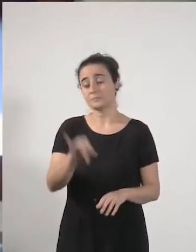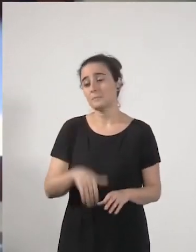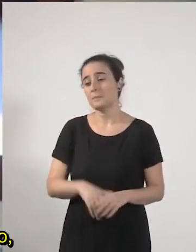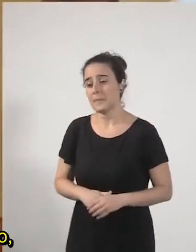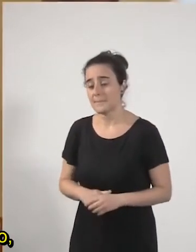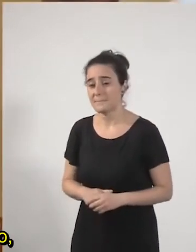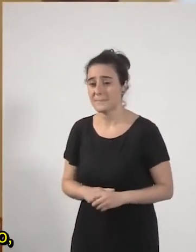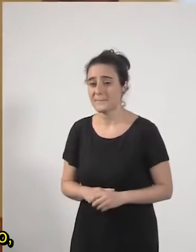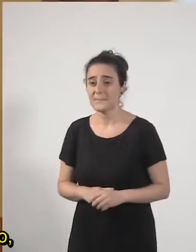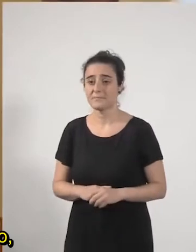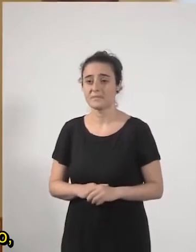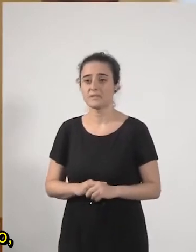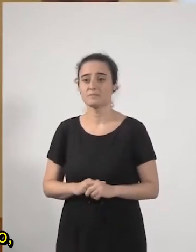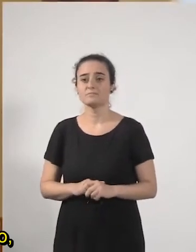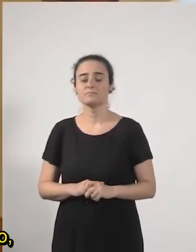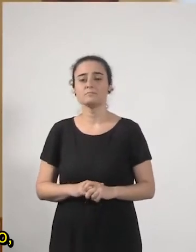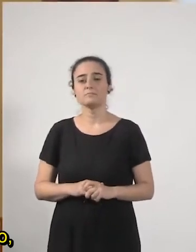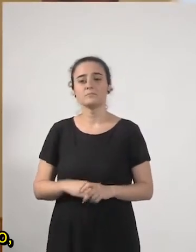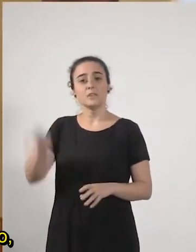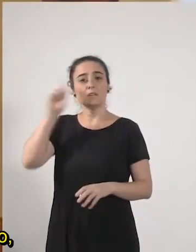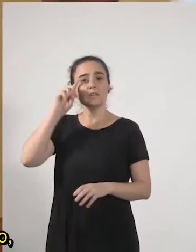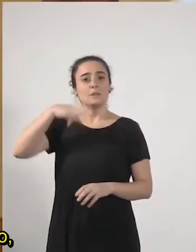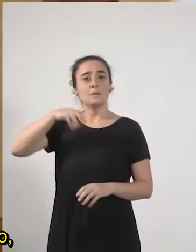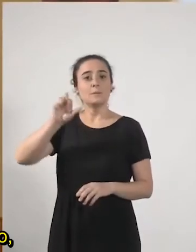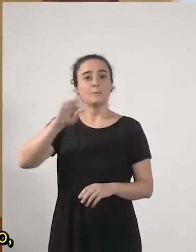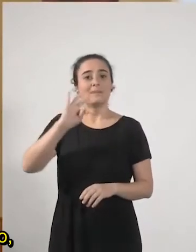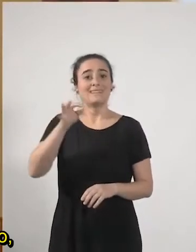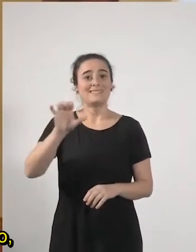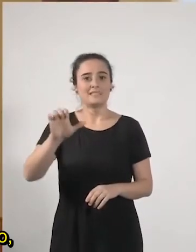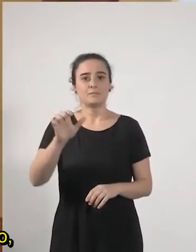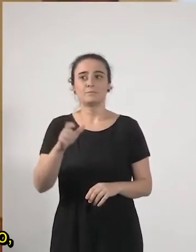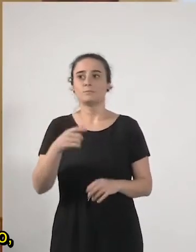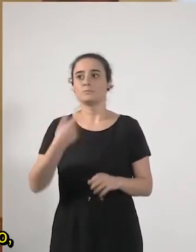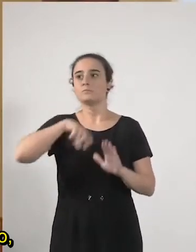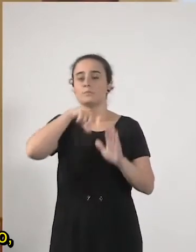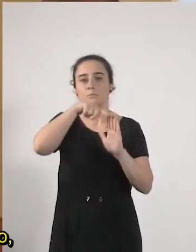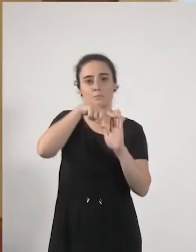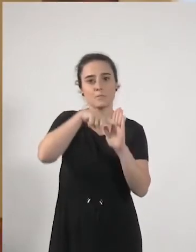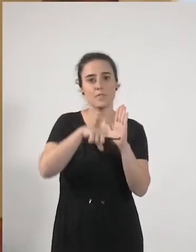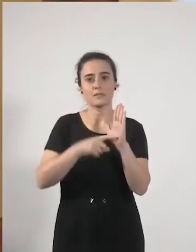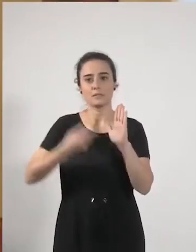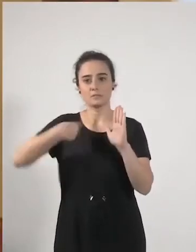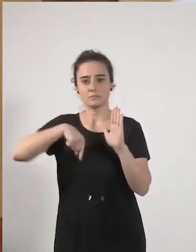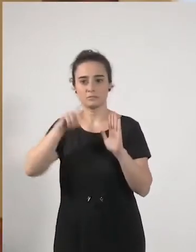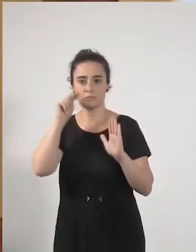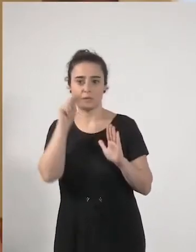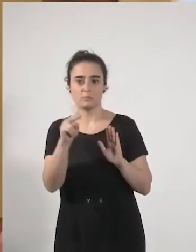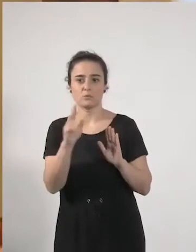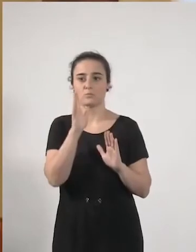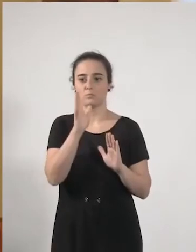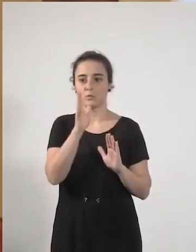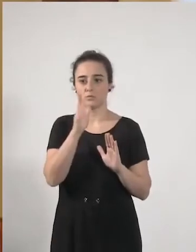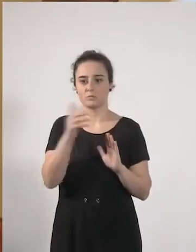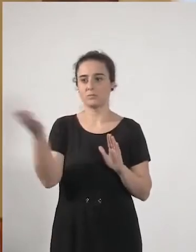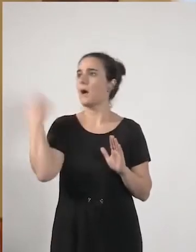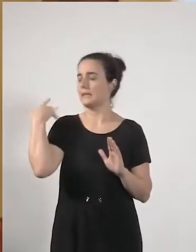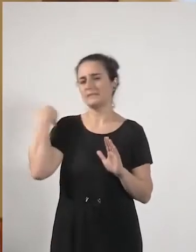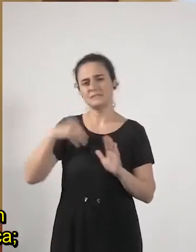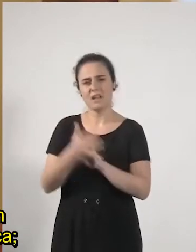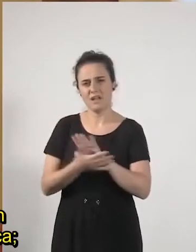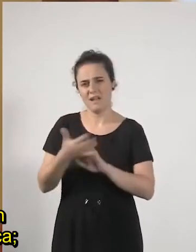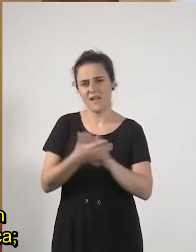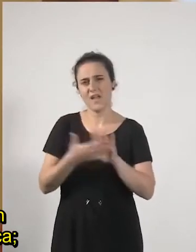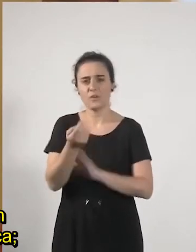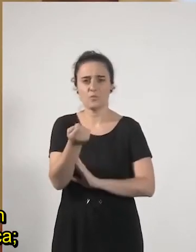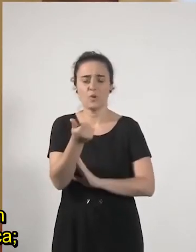no sé si Merche de las medidas que estamos viendo por ir lo has apuntado también antes